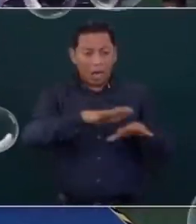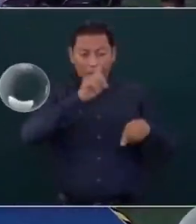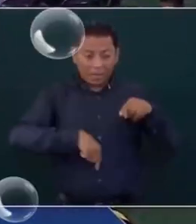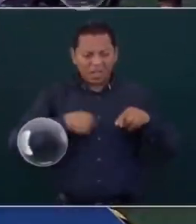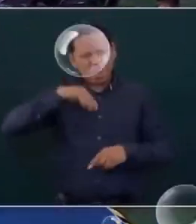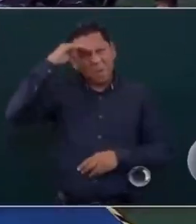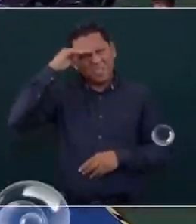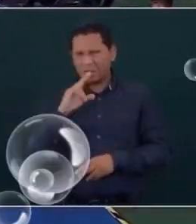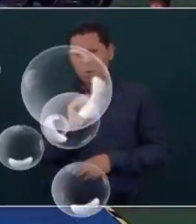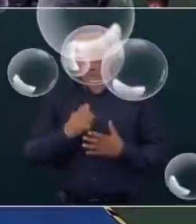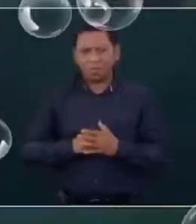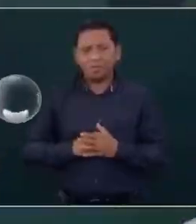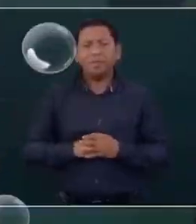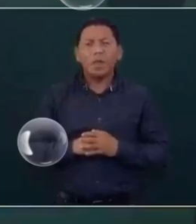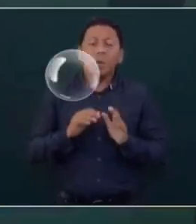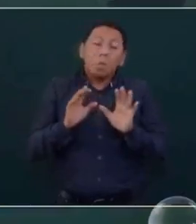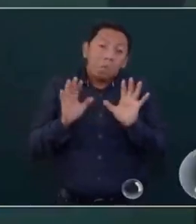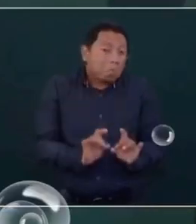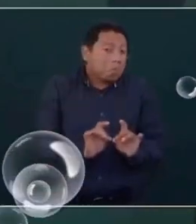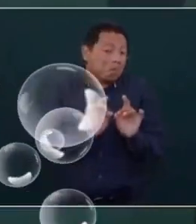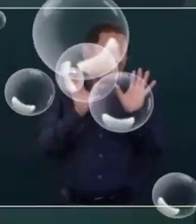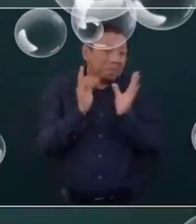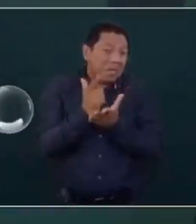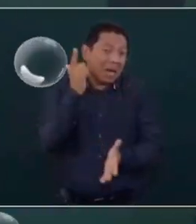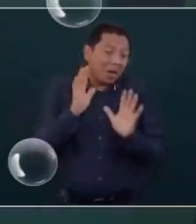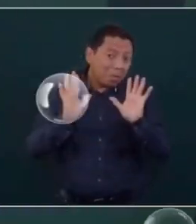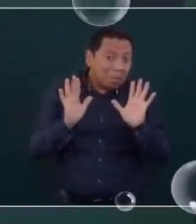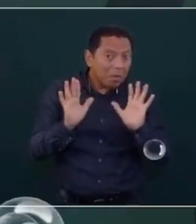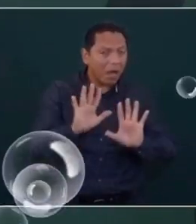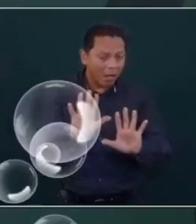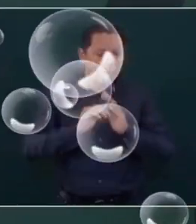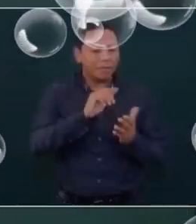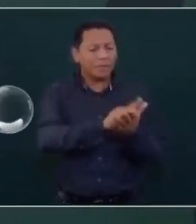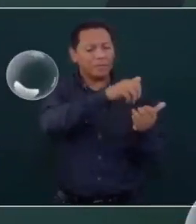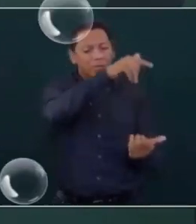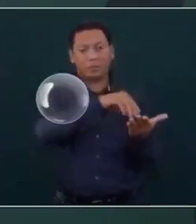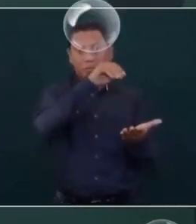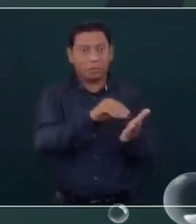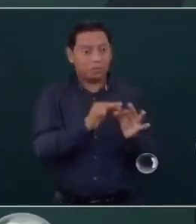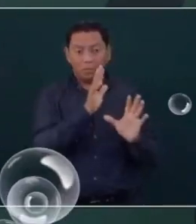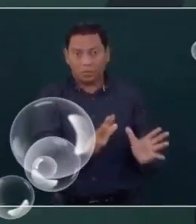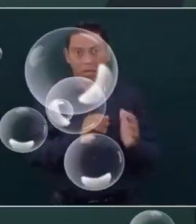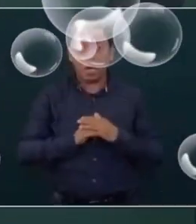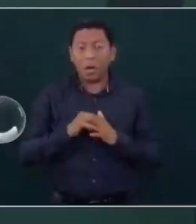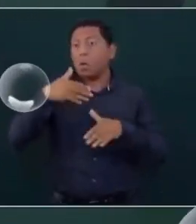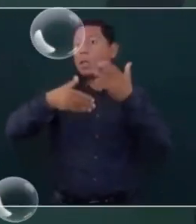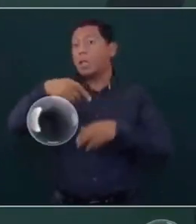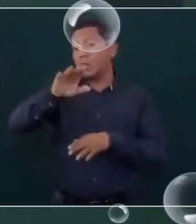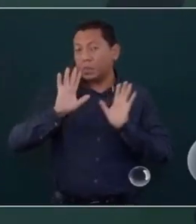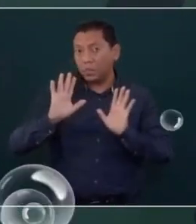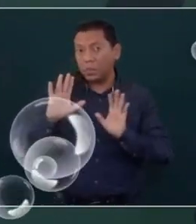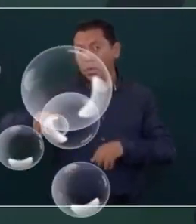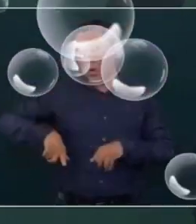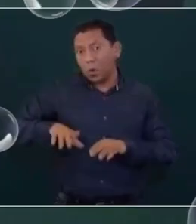el peor de los casos, tendrían mayoría,